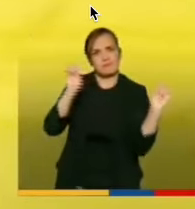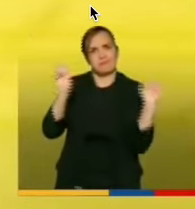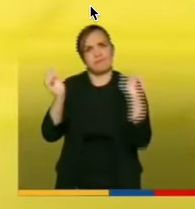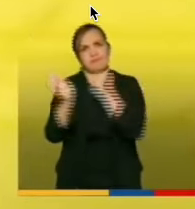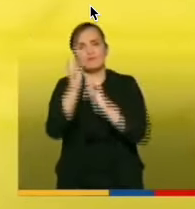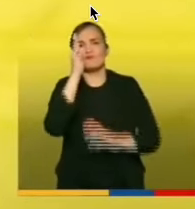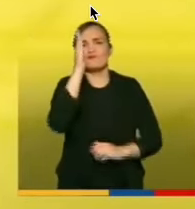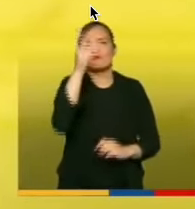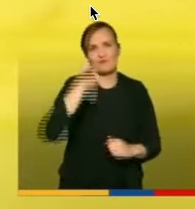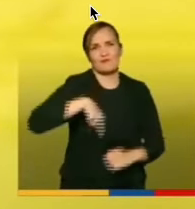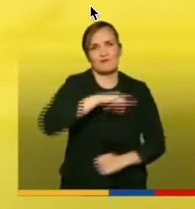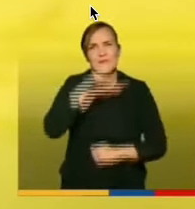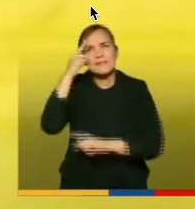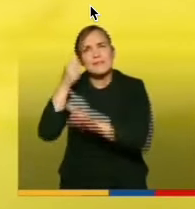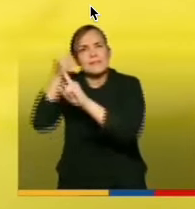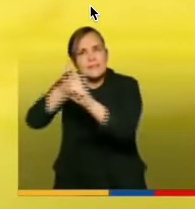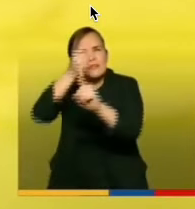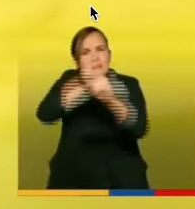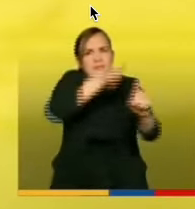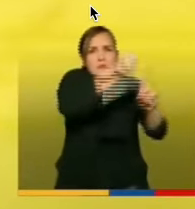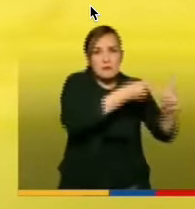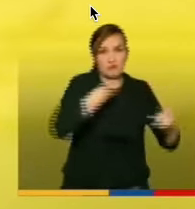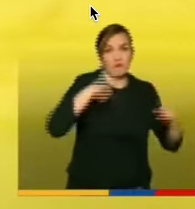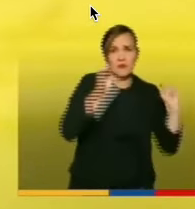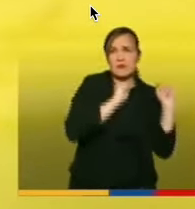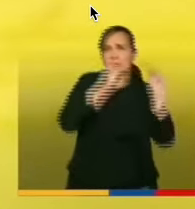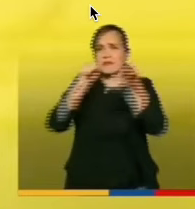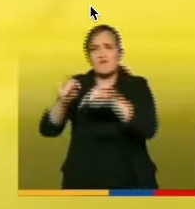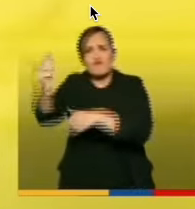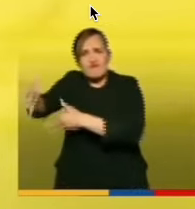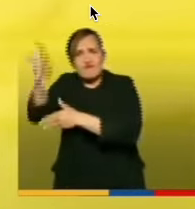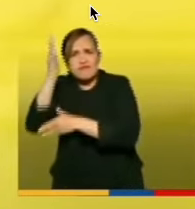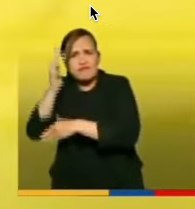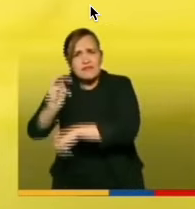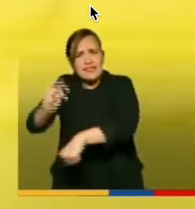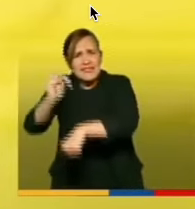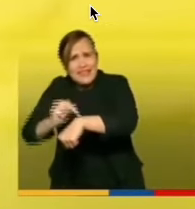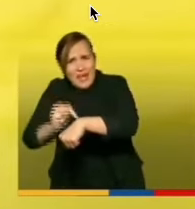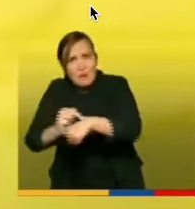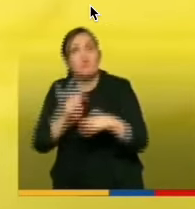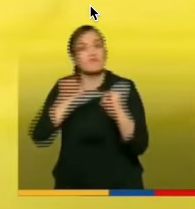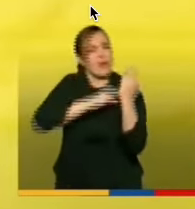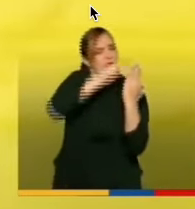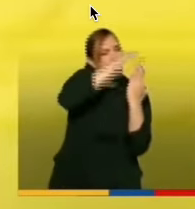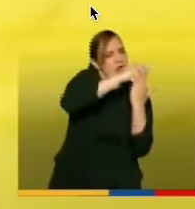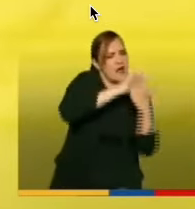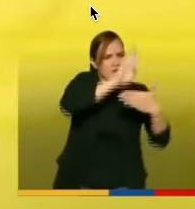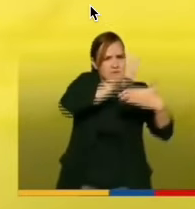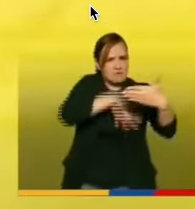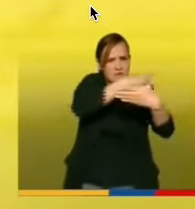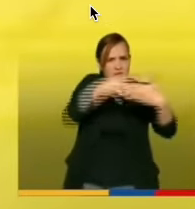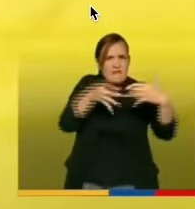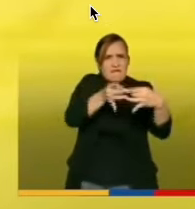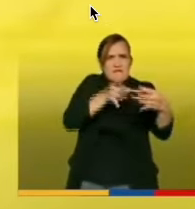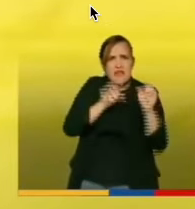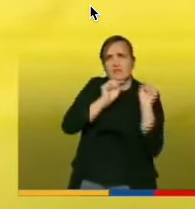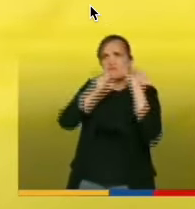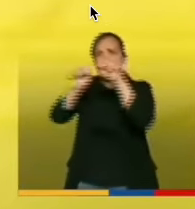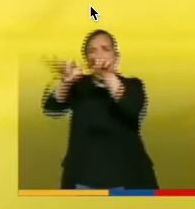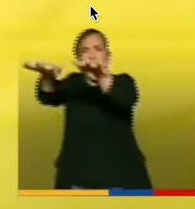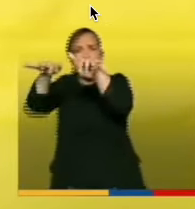dedicamos mucho tiempo precisamente a eso hicimos agendas audiencias públicas